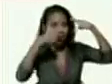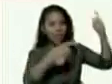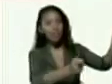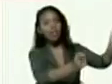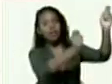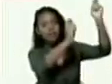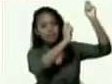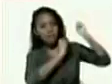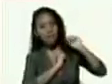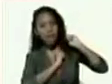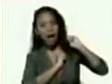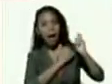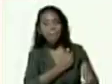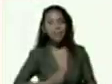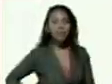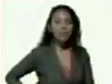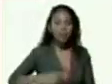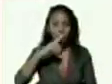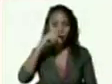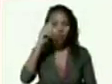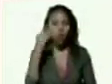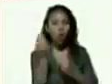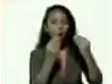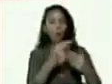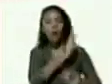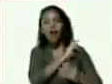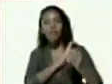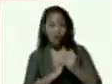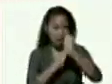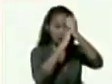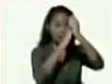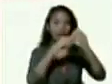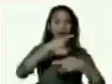a Nicolás Maduro como jefe de la revolución bolivariana